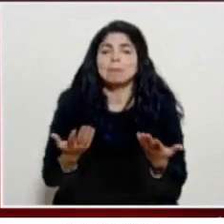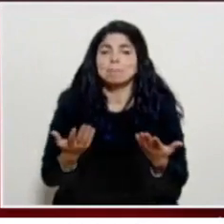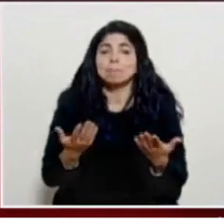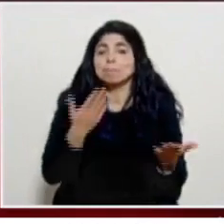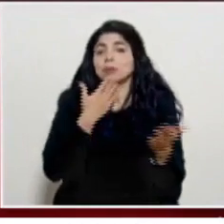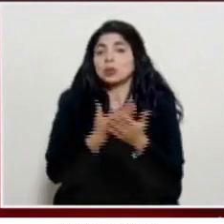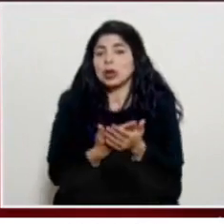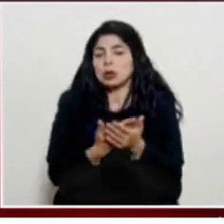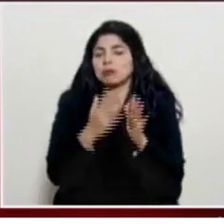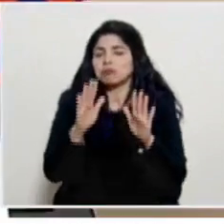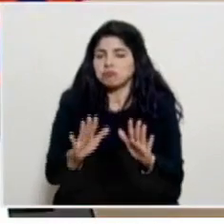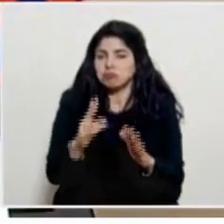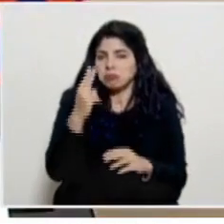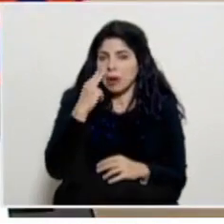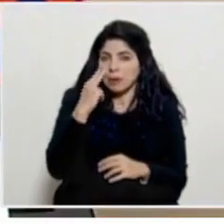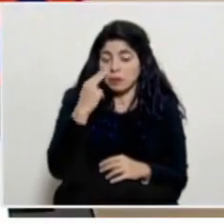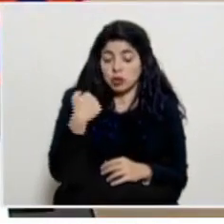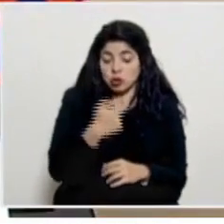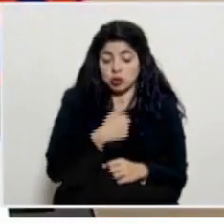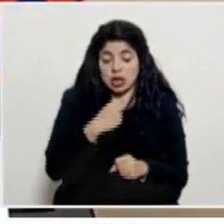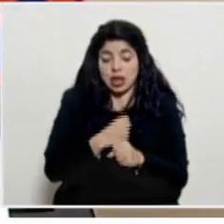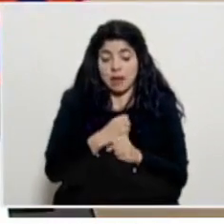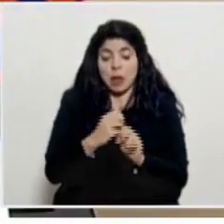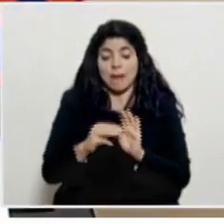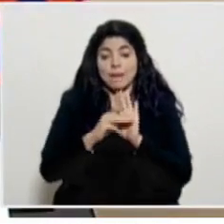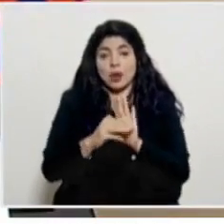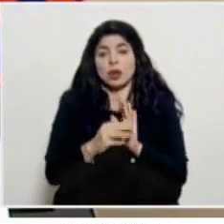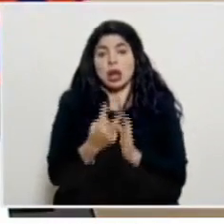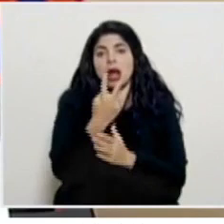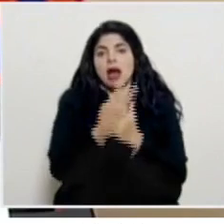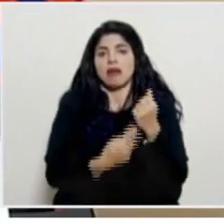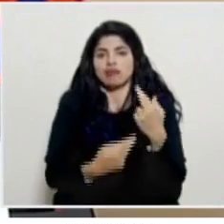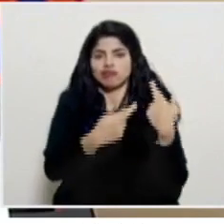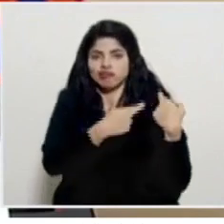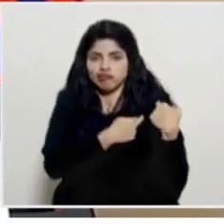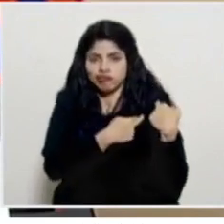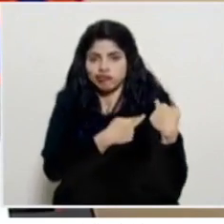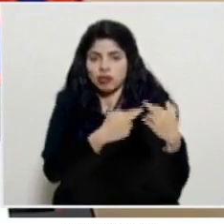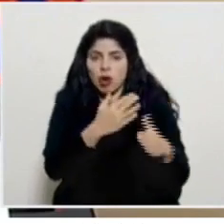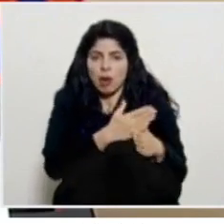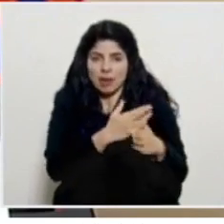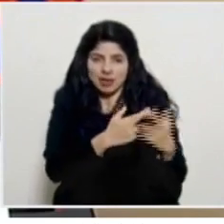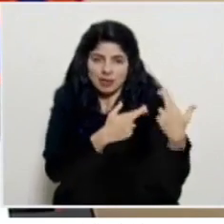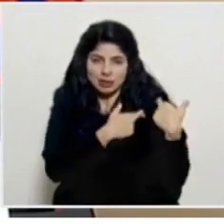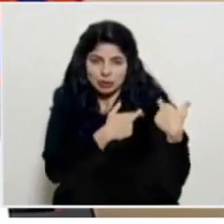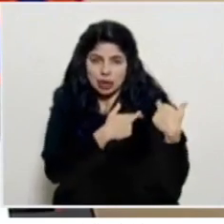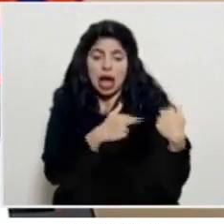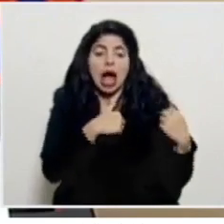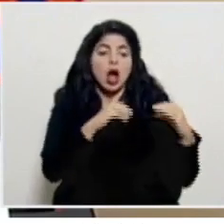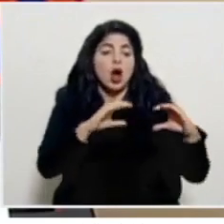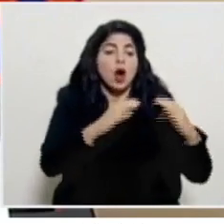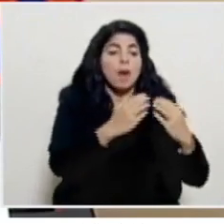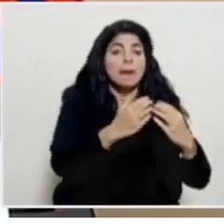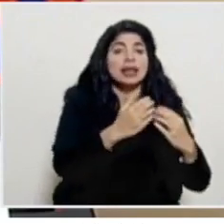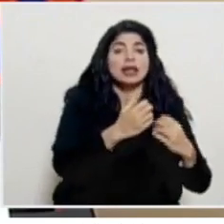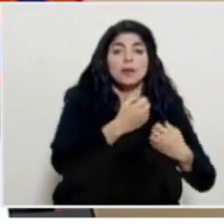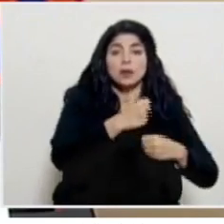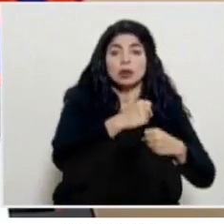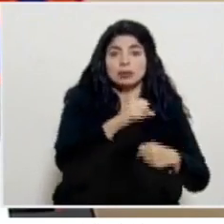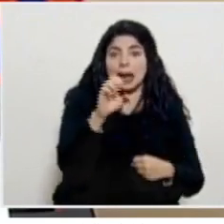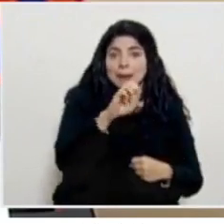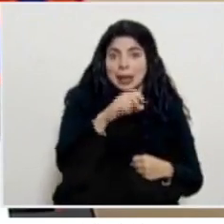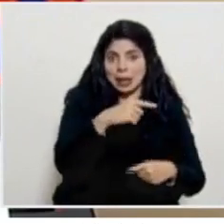bueno vamos a ver trabajamos bajo el modelo de gestión compartida tenemos los comités municipales de emergencia operando